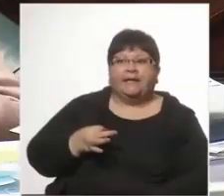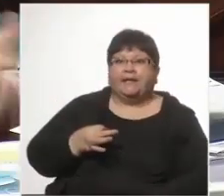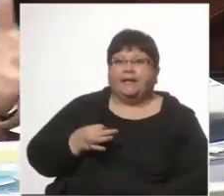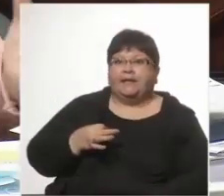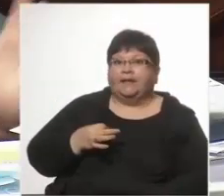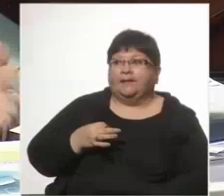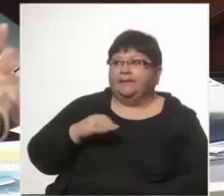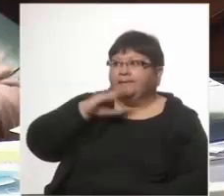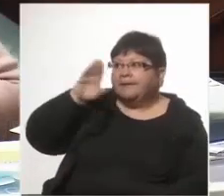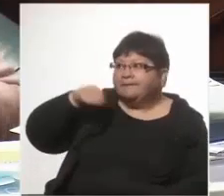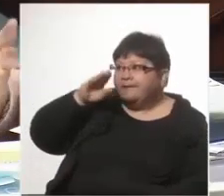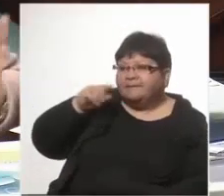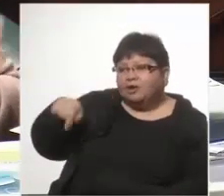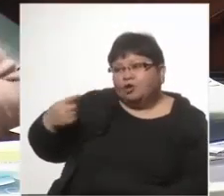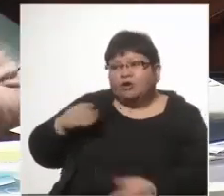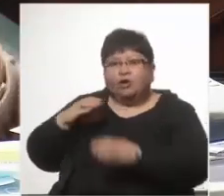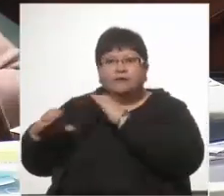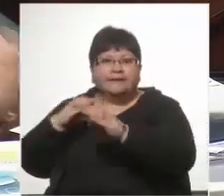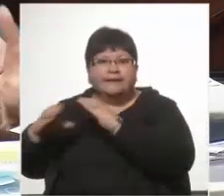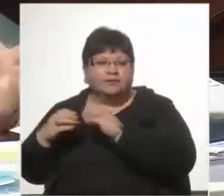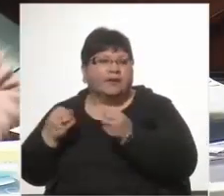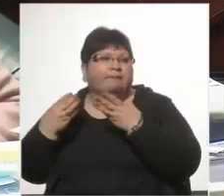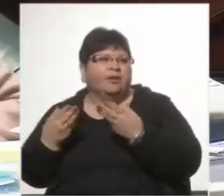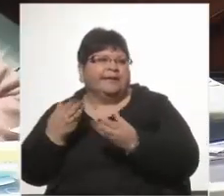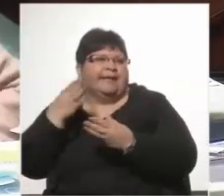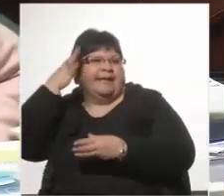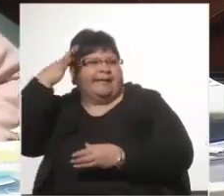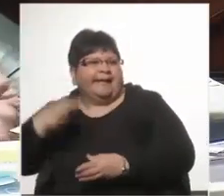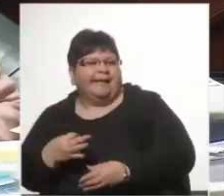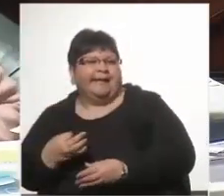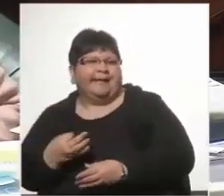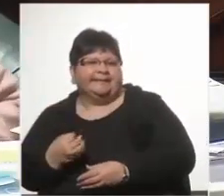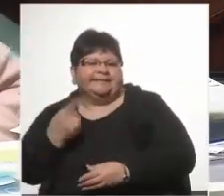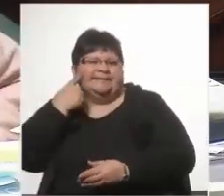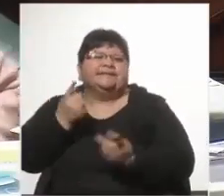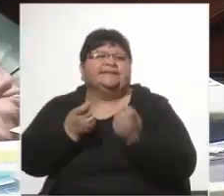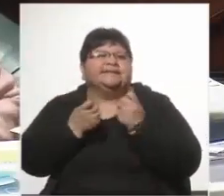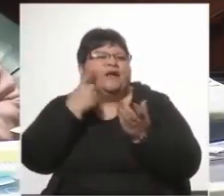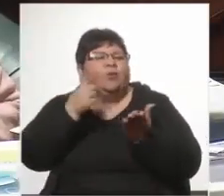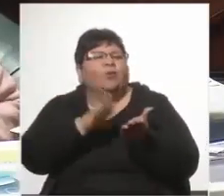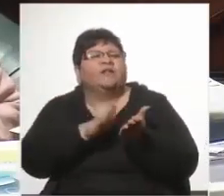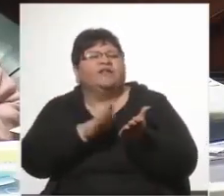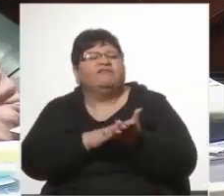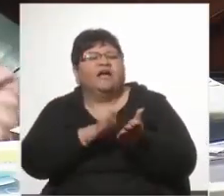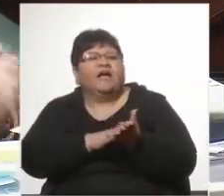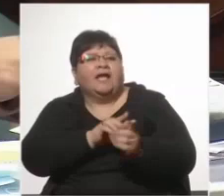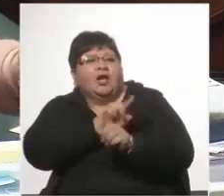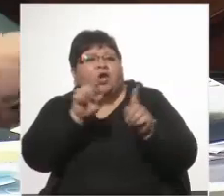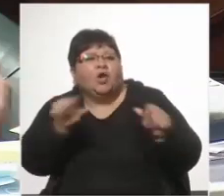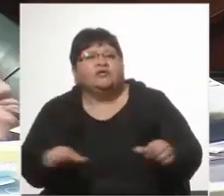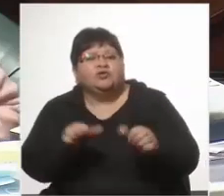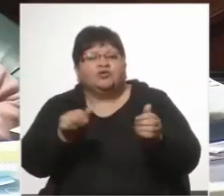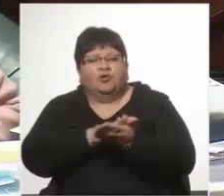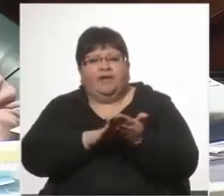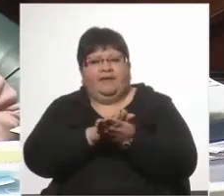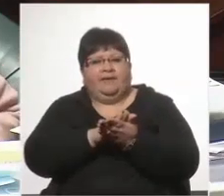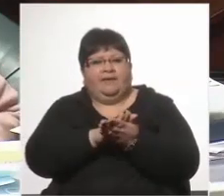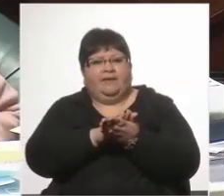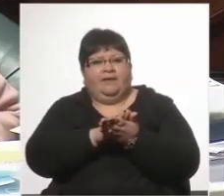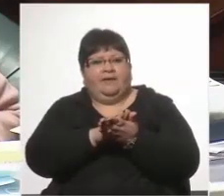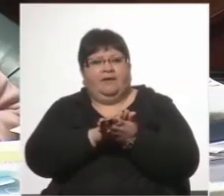verbalmente en otras comunicaciones. ¿Por qué tengo que creer si además tiene que justificar su no actuación como corresponde como ministro?